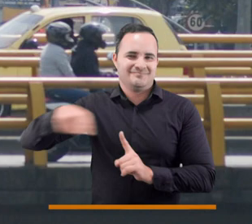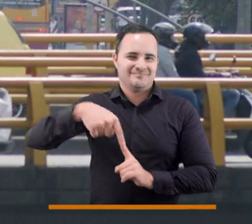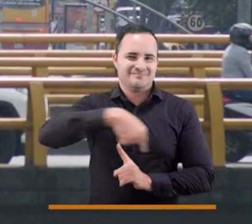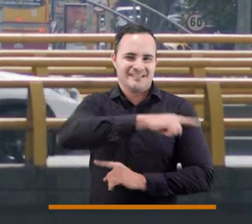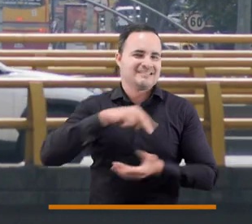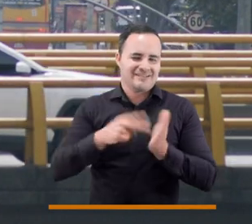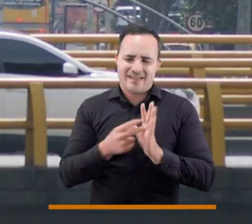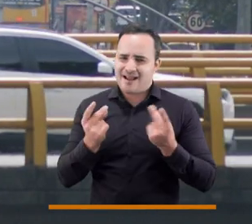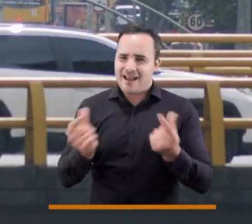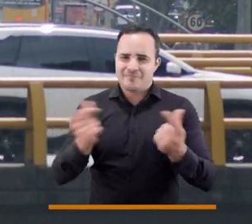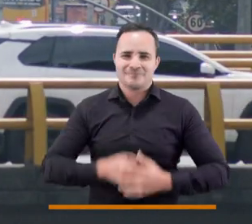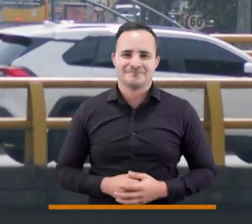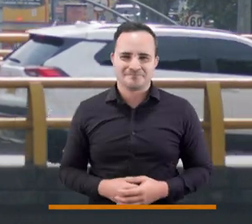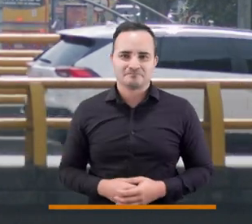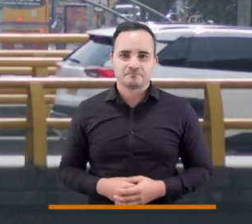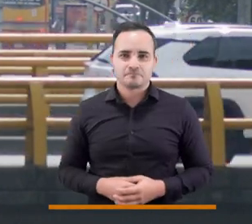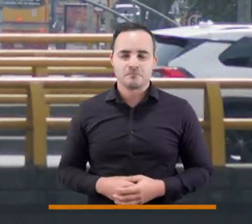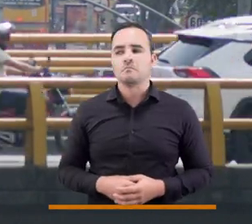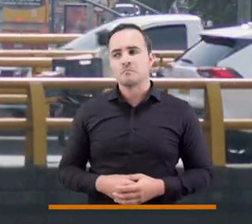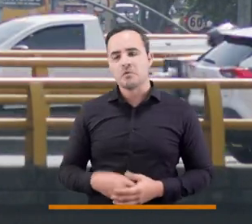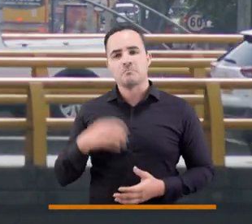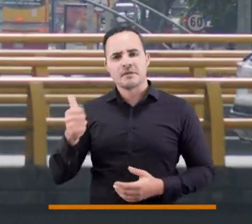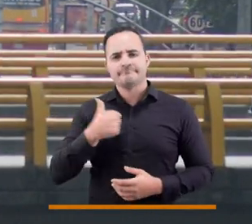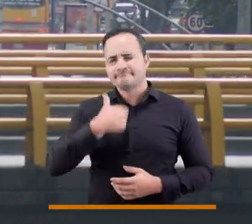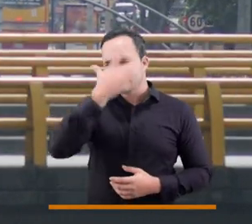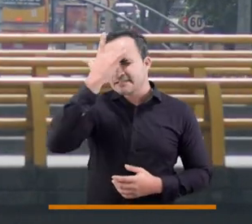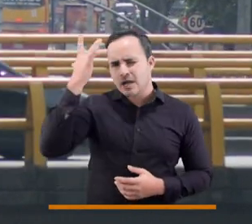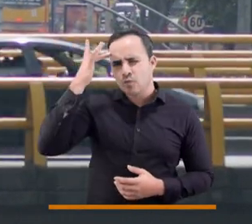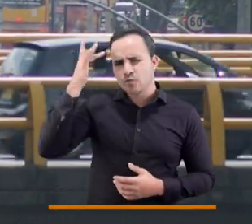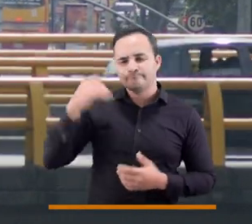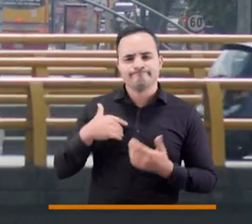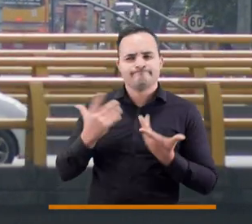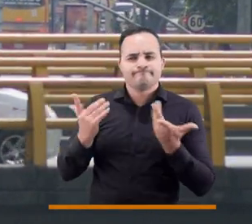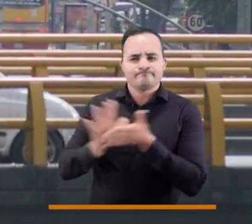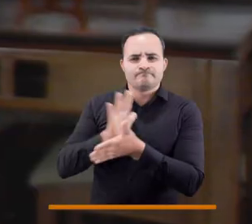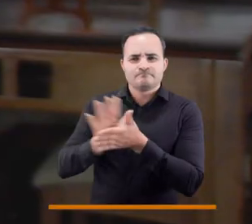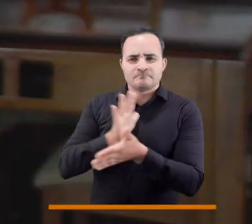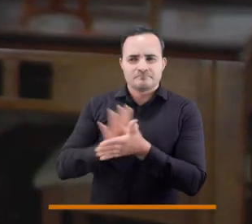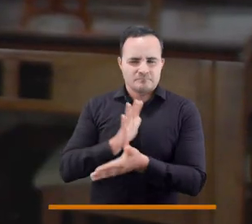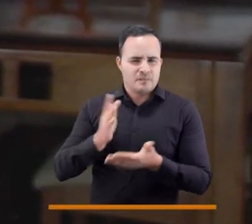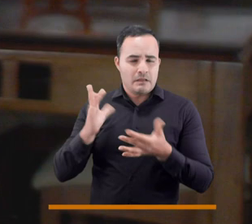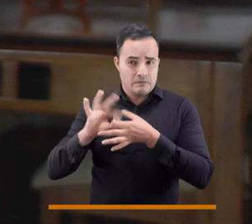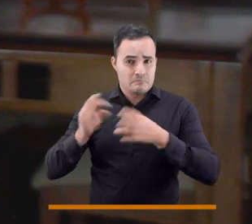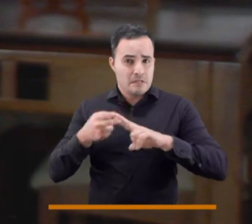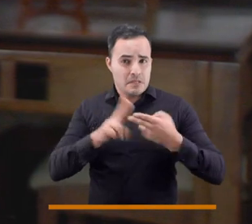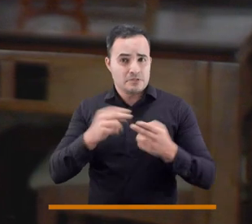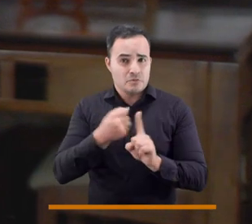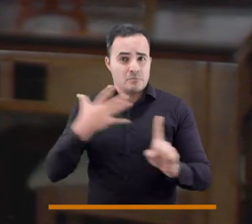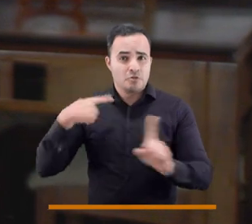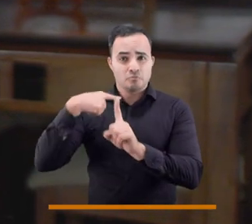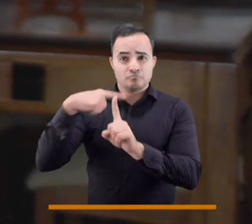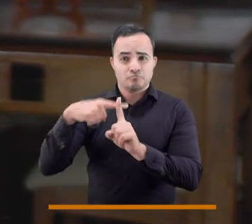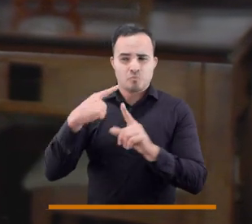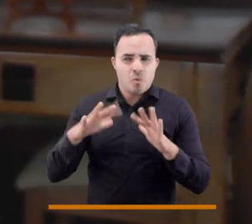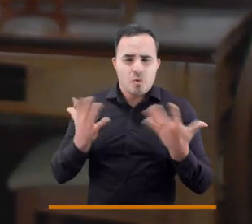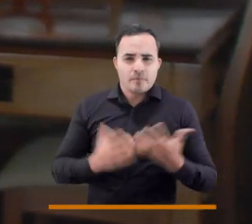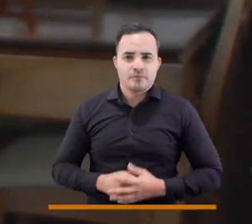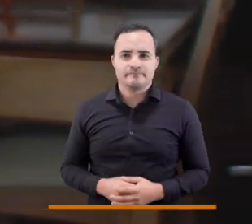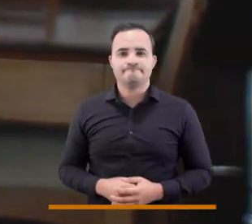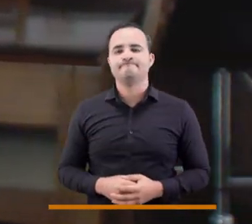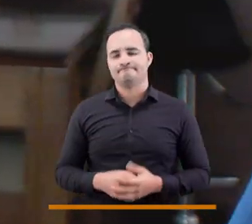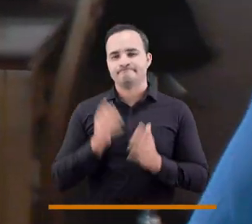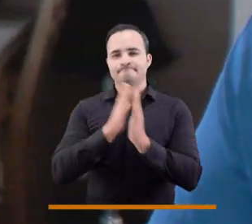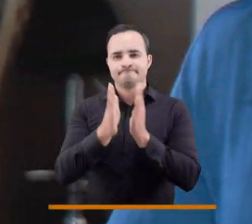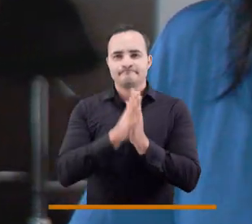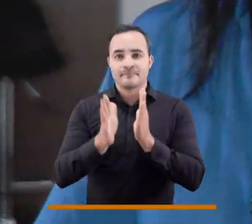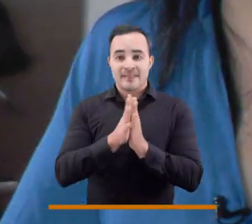ser una ciudad inteligente. Hablemos un poco de la salud mental. ¿Cómo beneficiaría la salud mental a los ciudadanos? Lo que